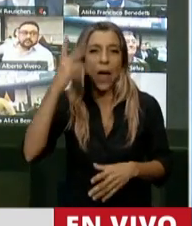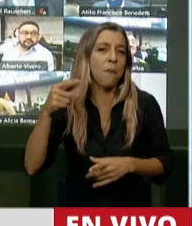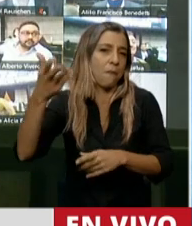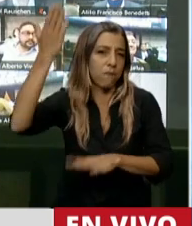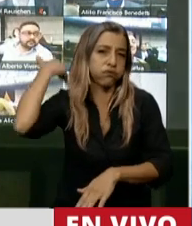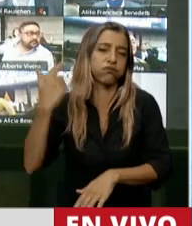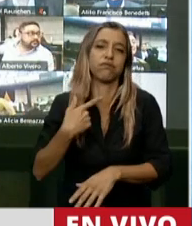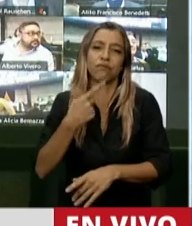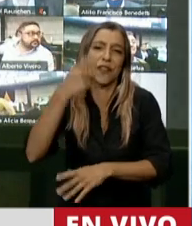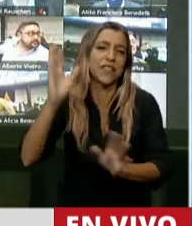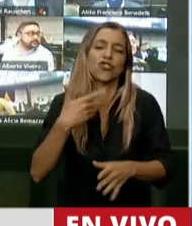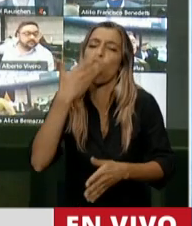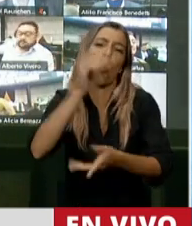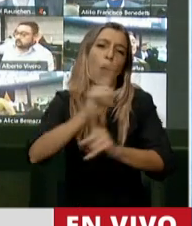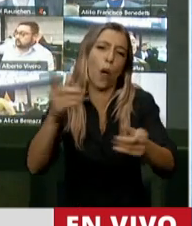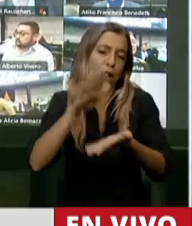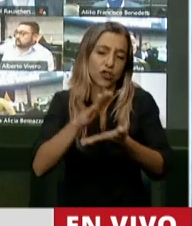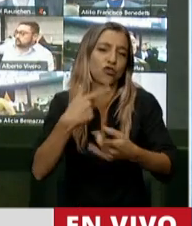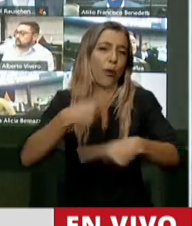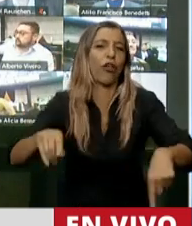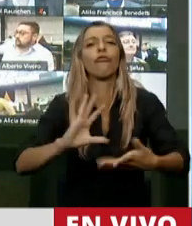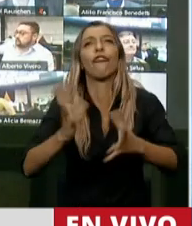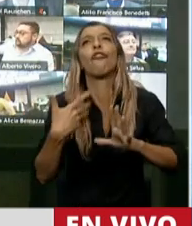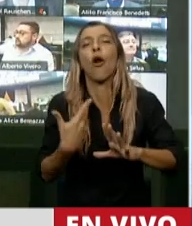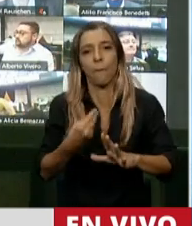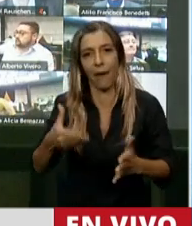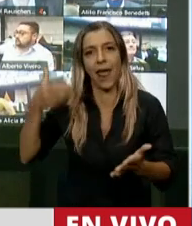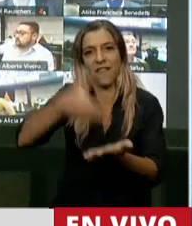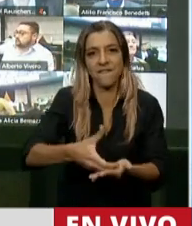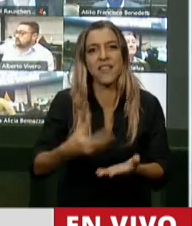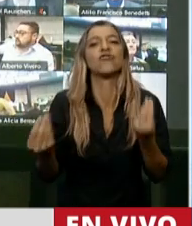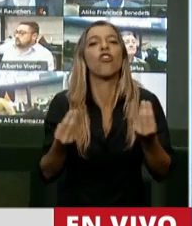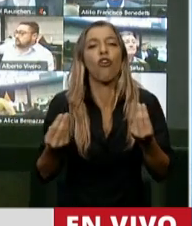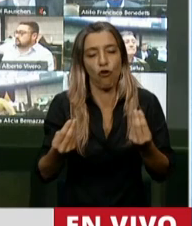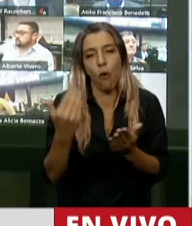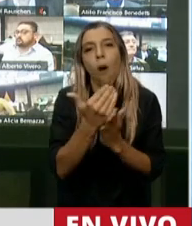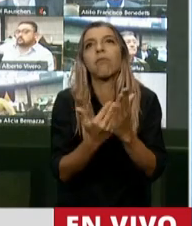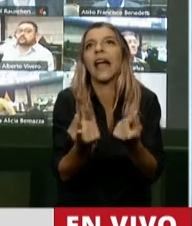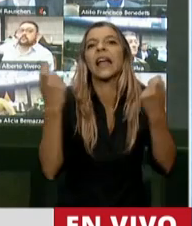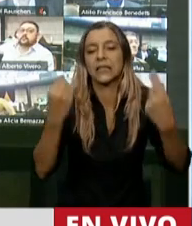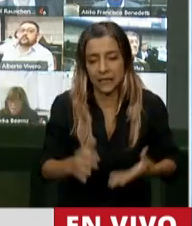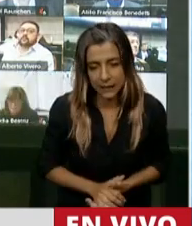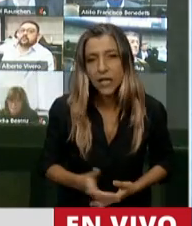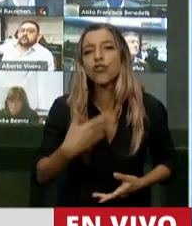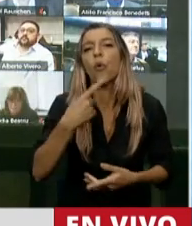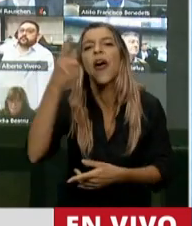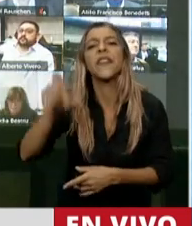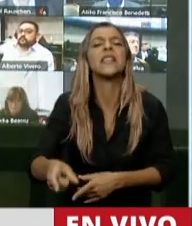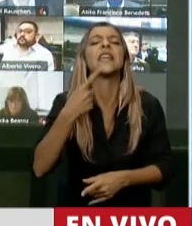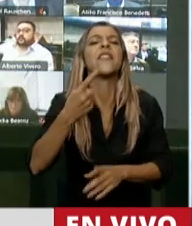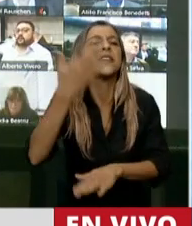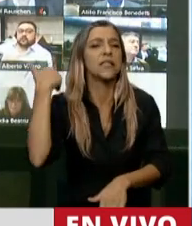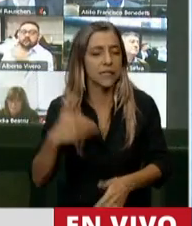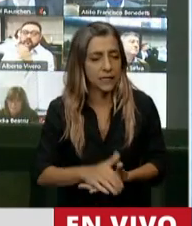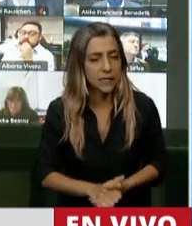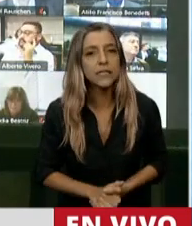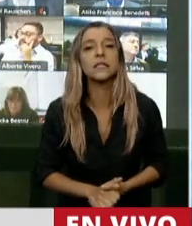no voy a hablar de las condiciones para generar inversiones. Simplemente decía San Martín que el que se ahoga